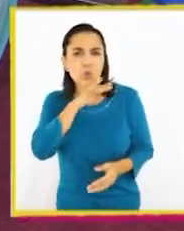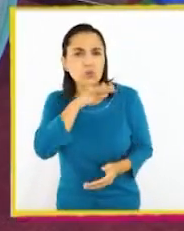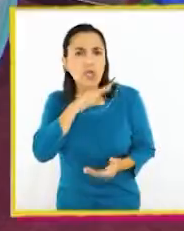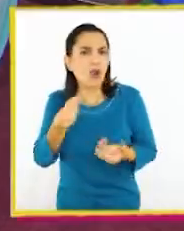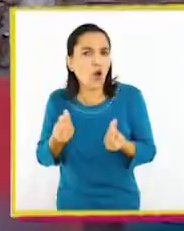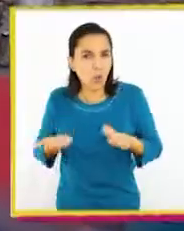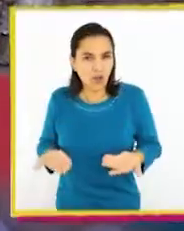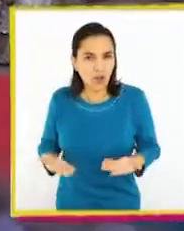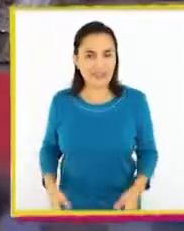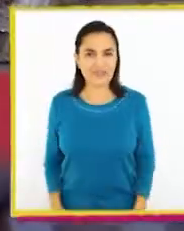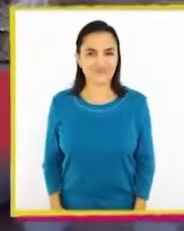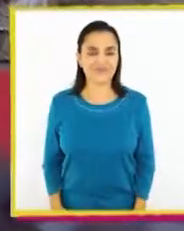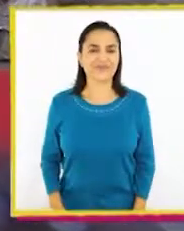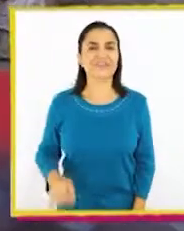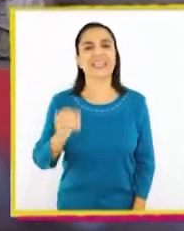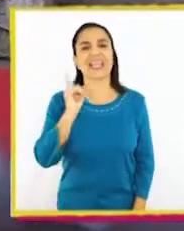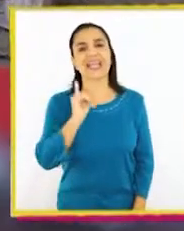voy a usar?